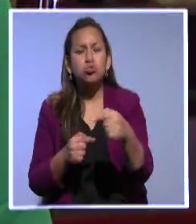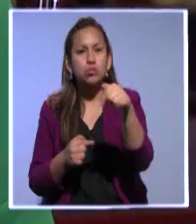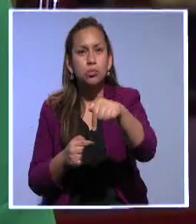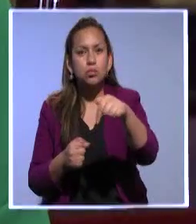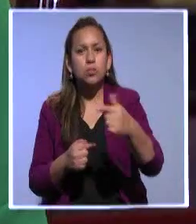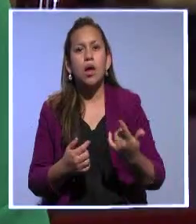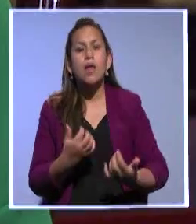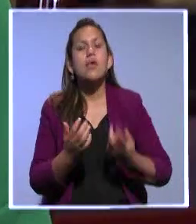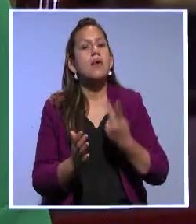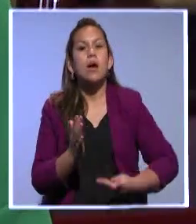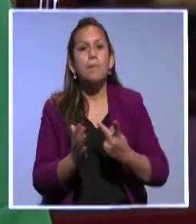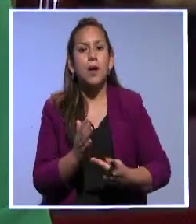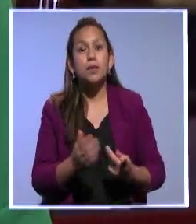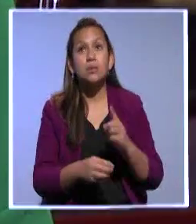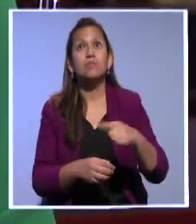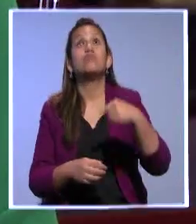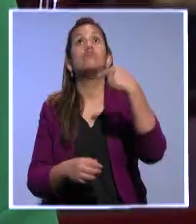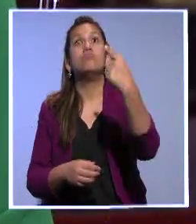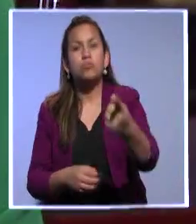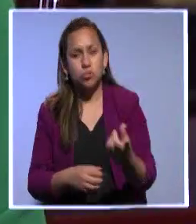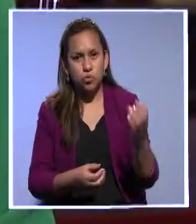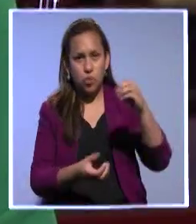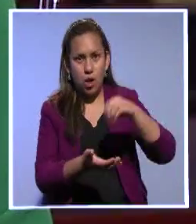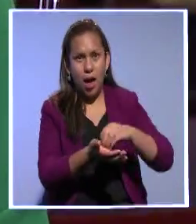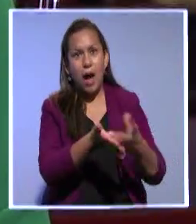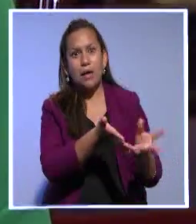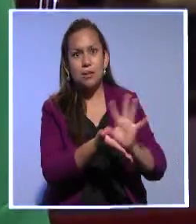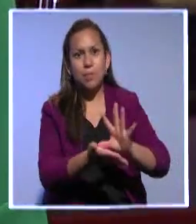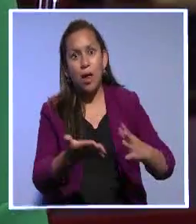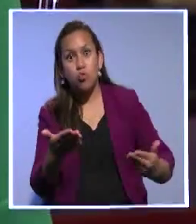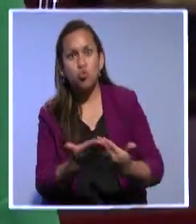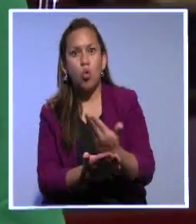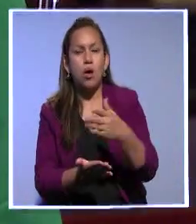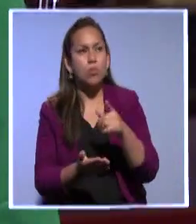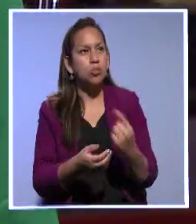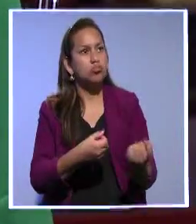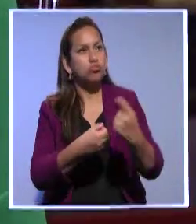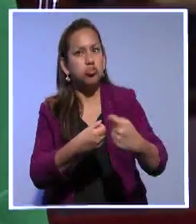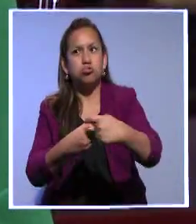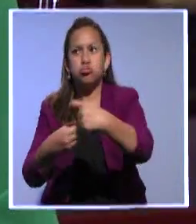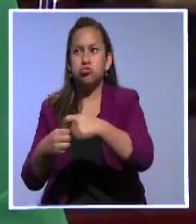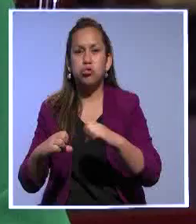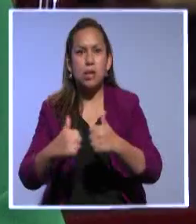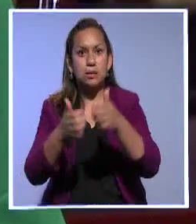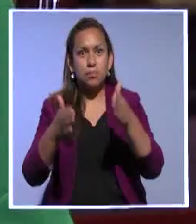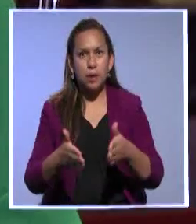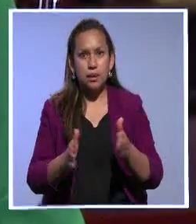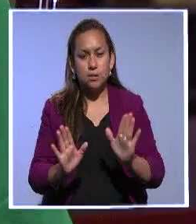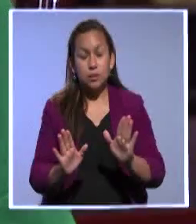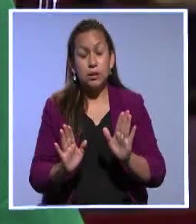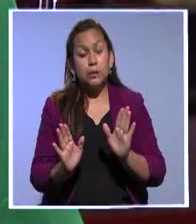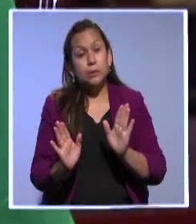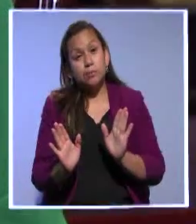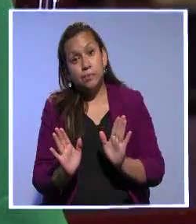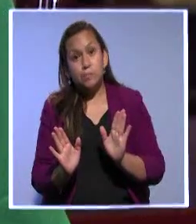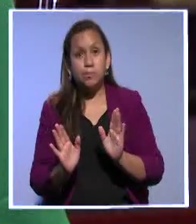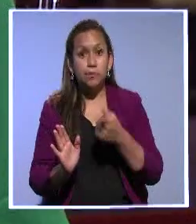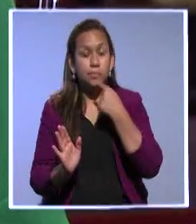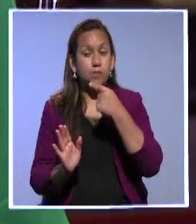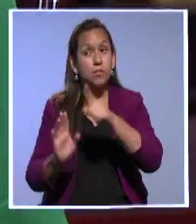la próxima Asamblea Nacional. Su integración, se habla inclusive de que no existiría mayoría